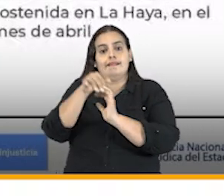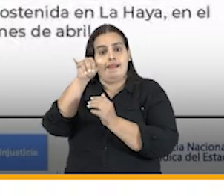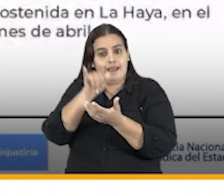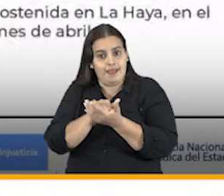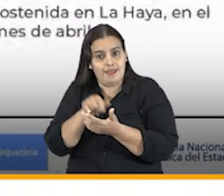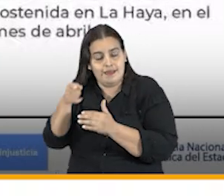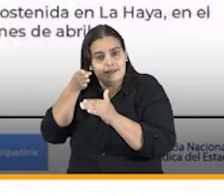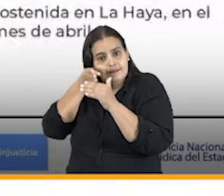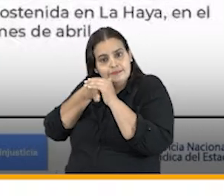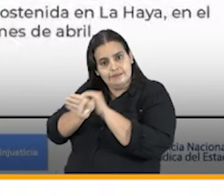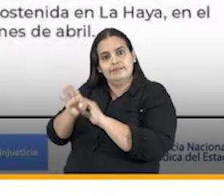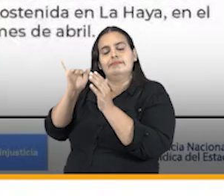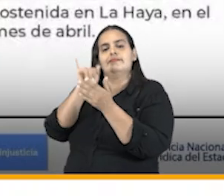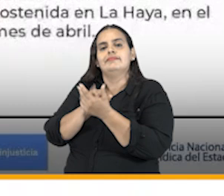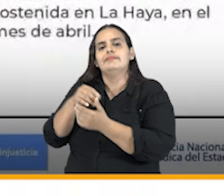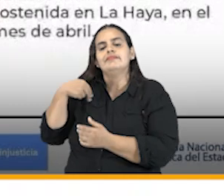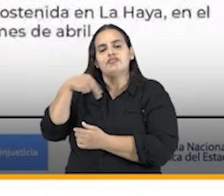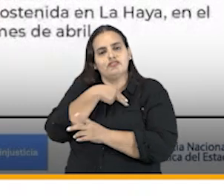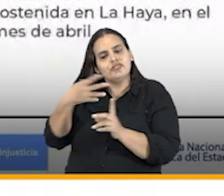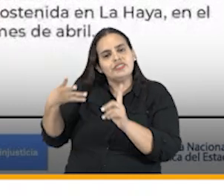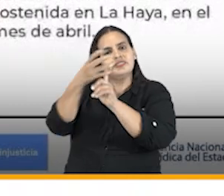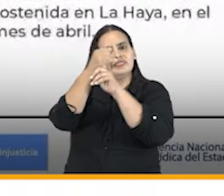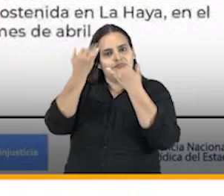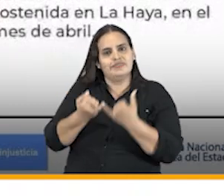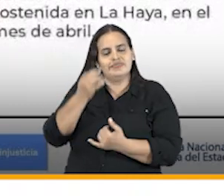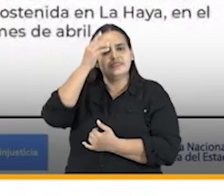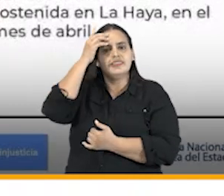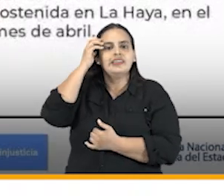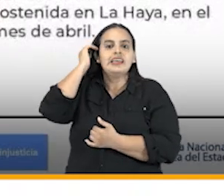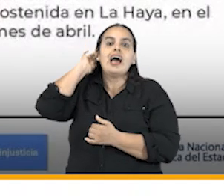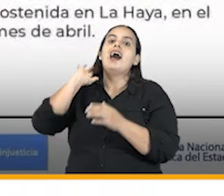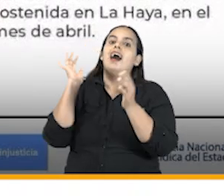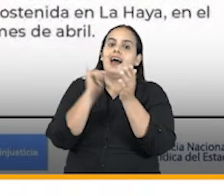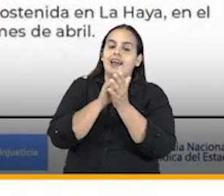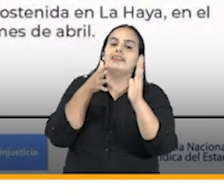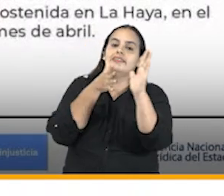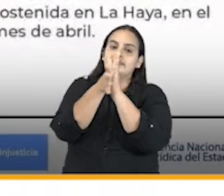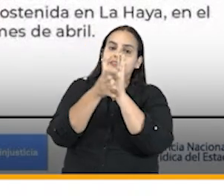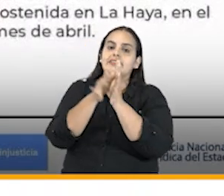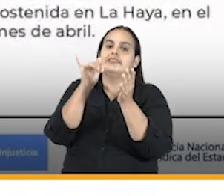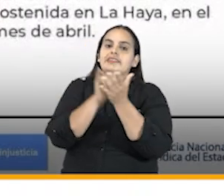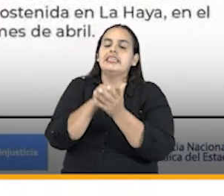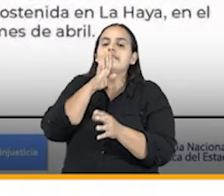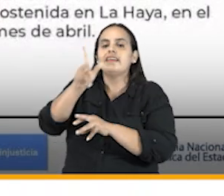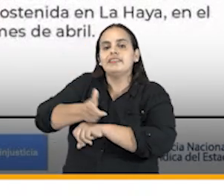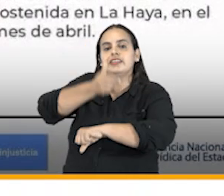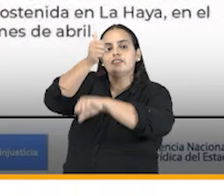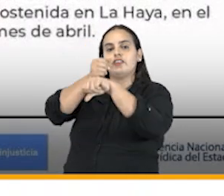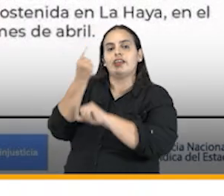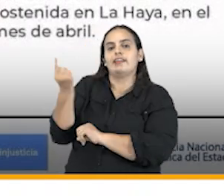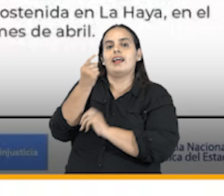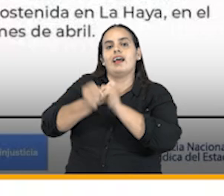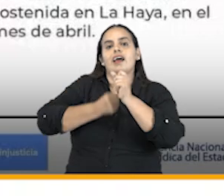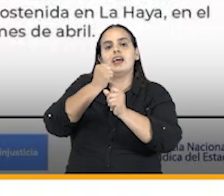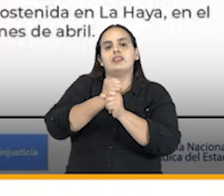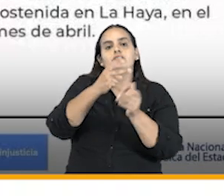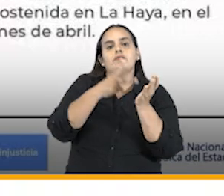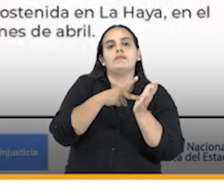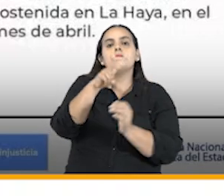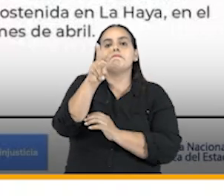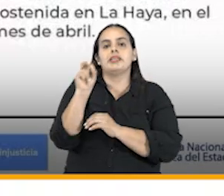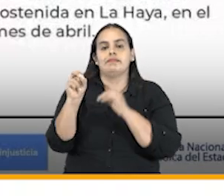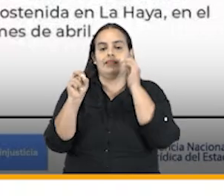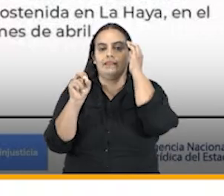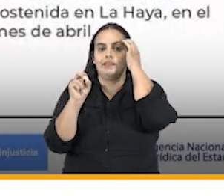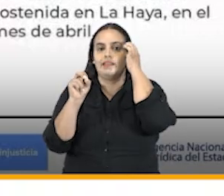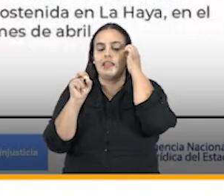de admisibilidad de los casos en la que nos encontramos y tal como lo manifestó el director general en el año 2020